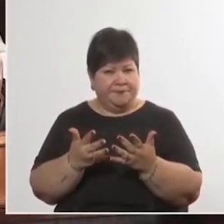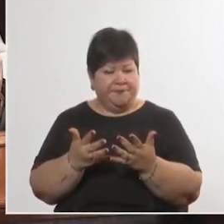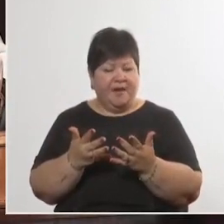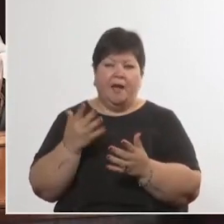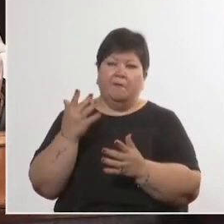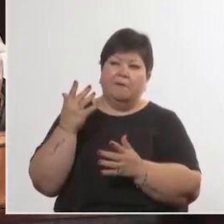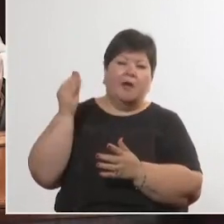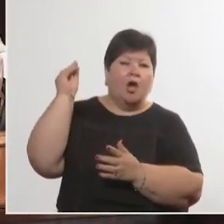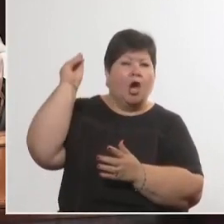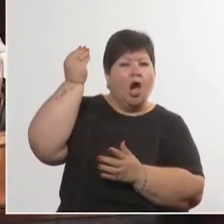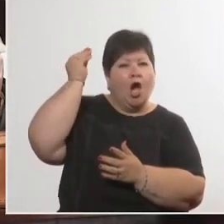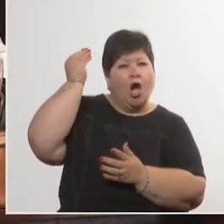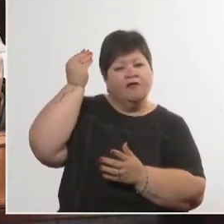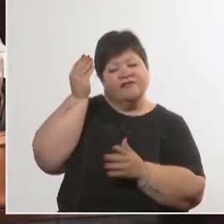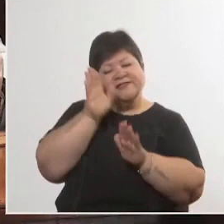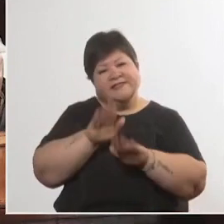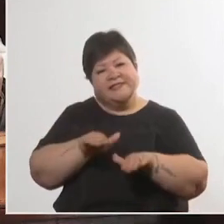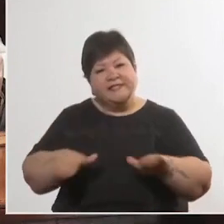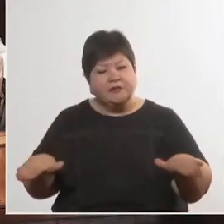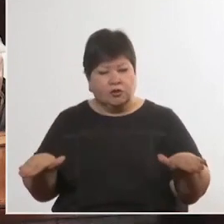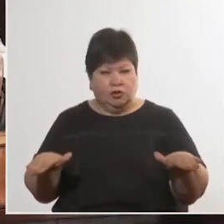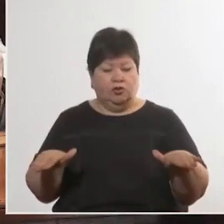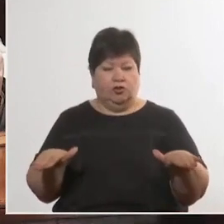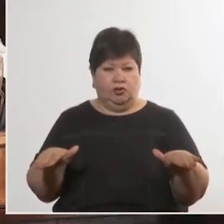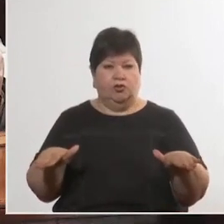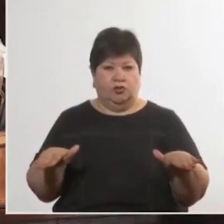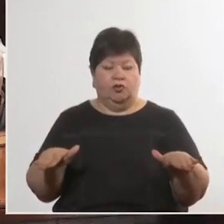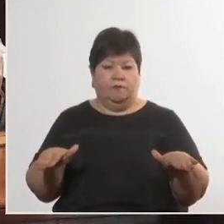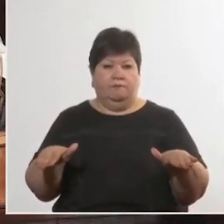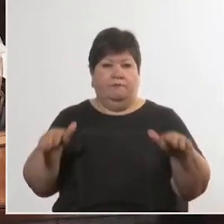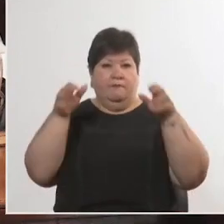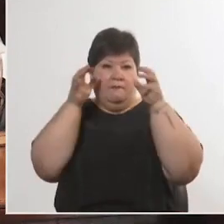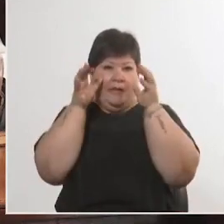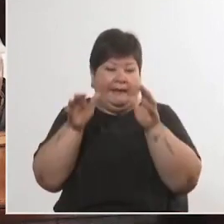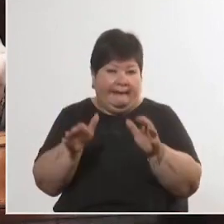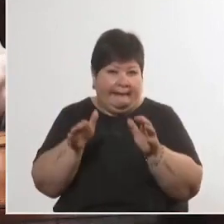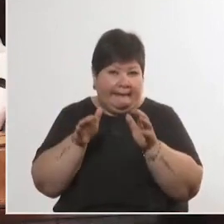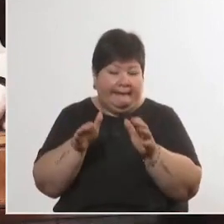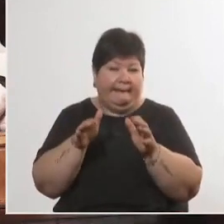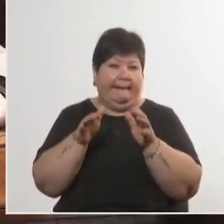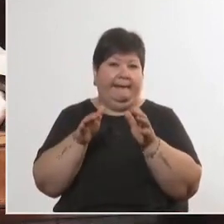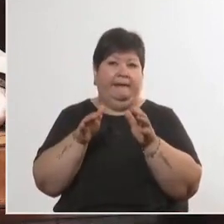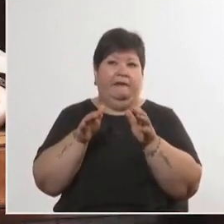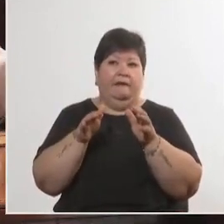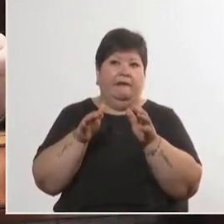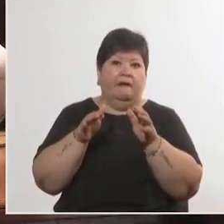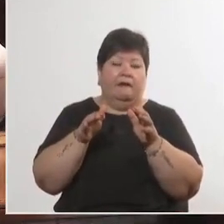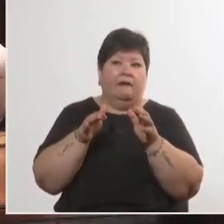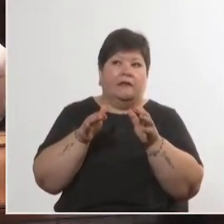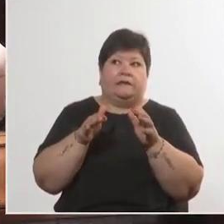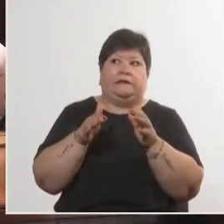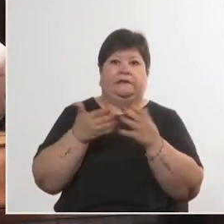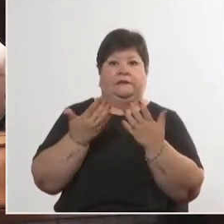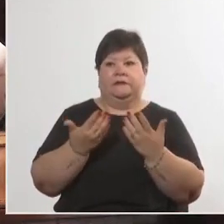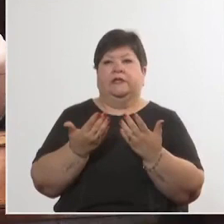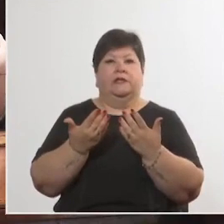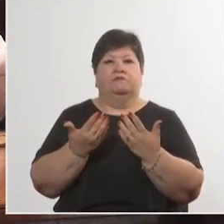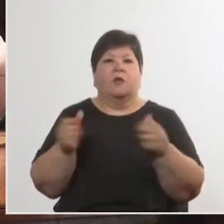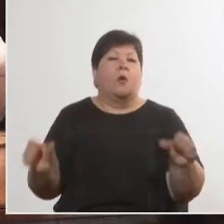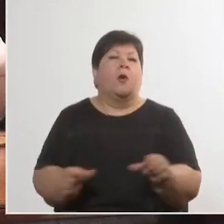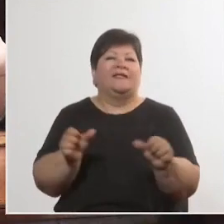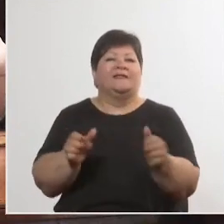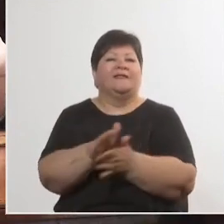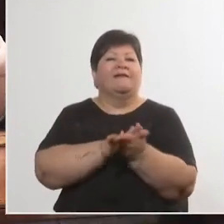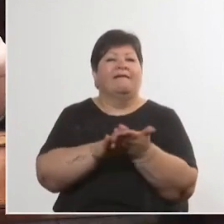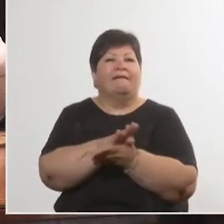juventud, a aquellos niños, a aquellos jóvenes con riesgo de caer en esa inactividad que conduce